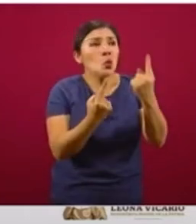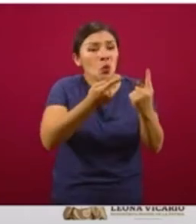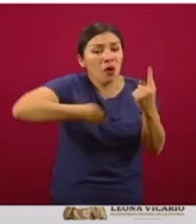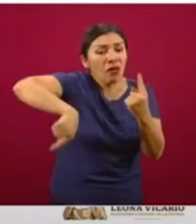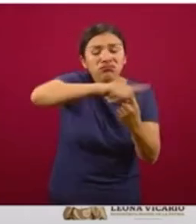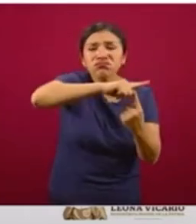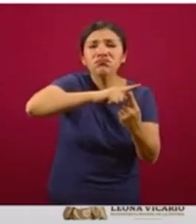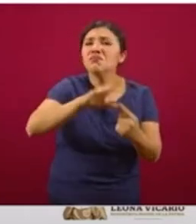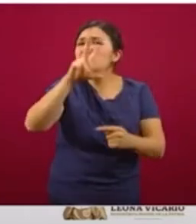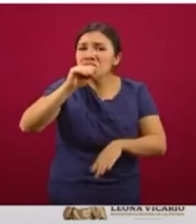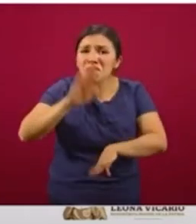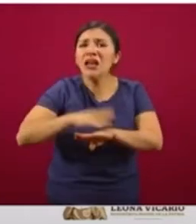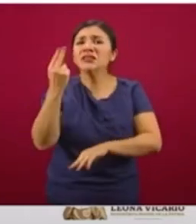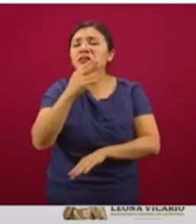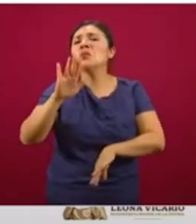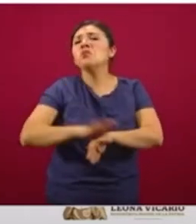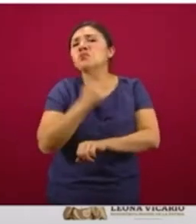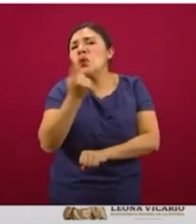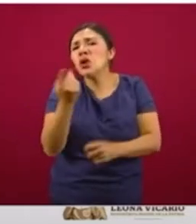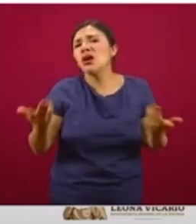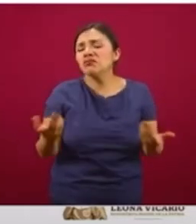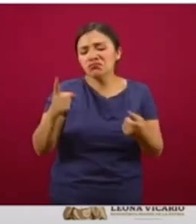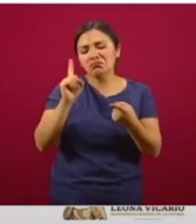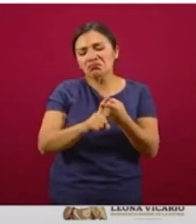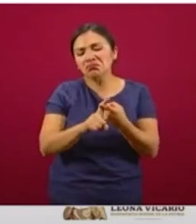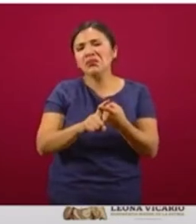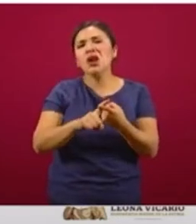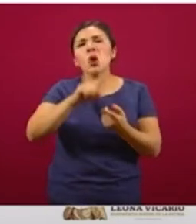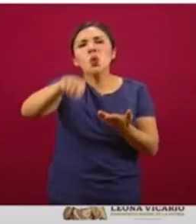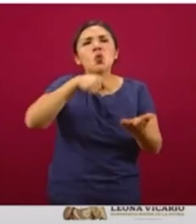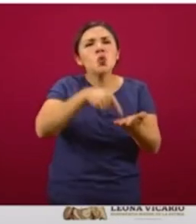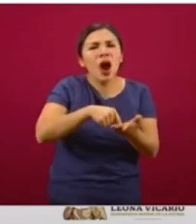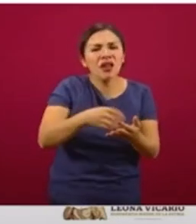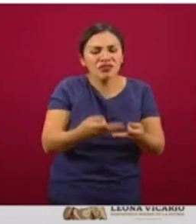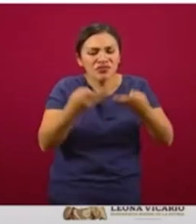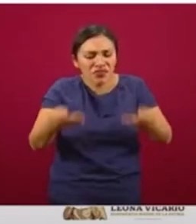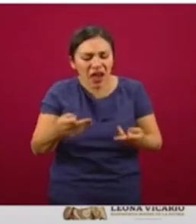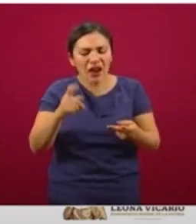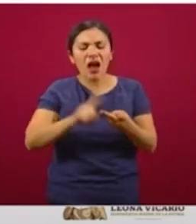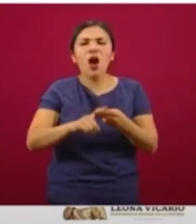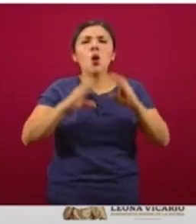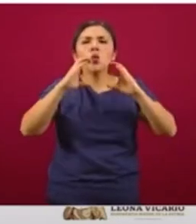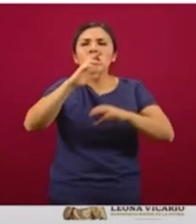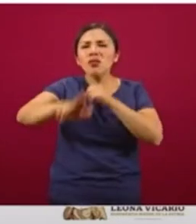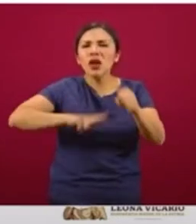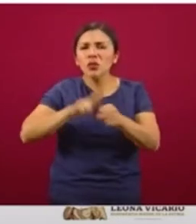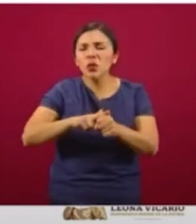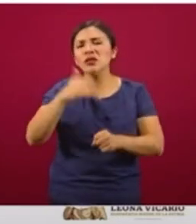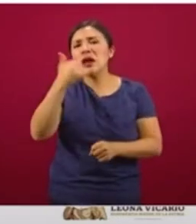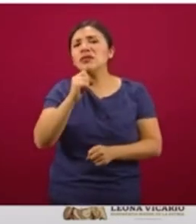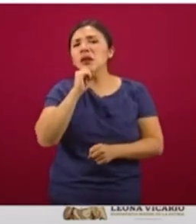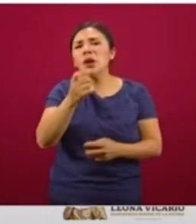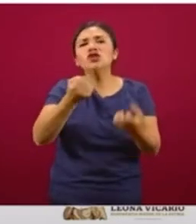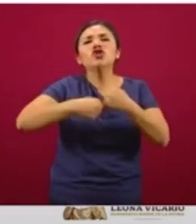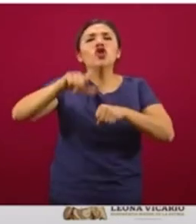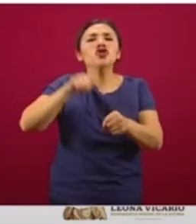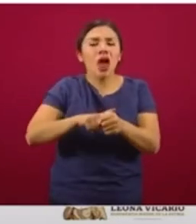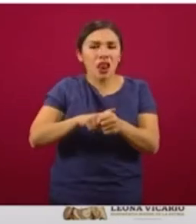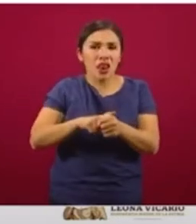municipio, por diferentes razones, razones orográficas, razones ecológicas y también por razones sociales.